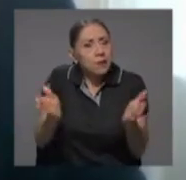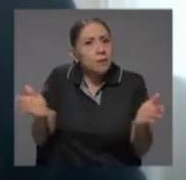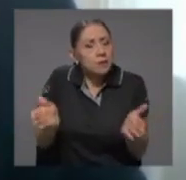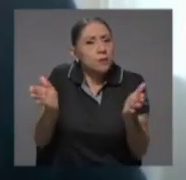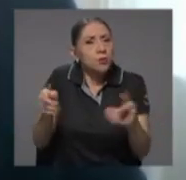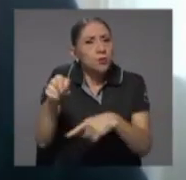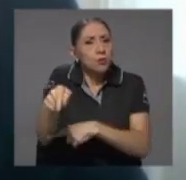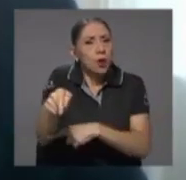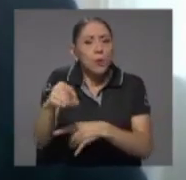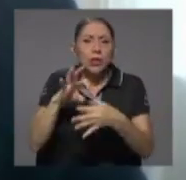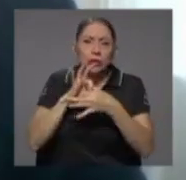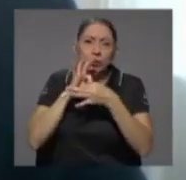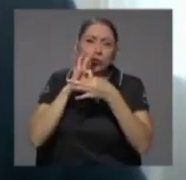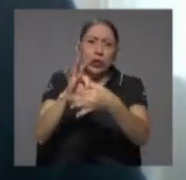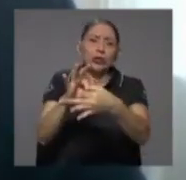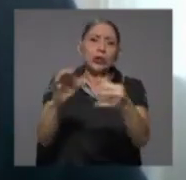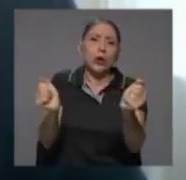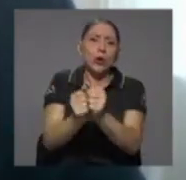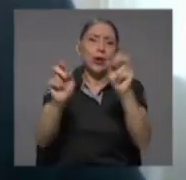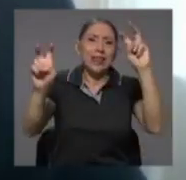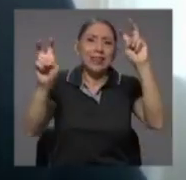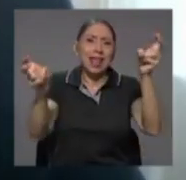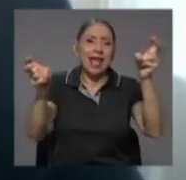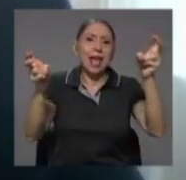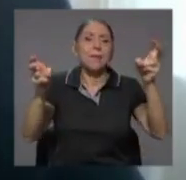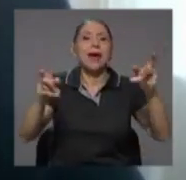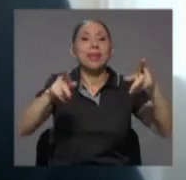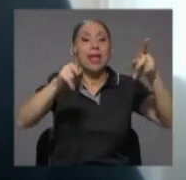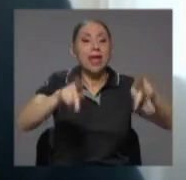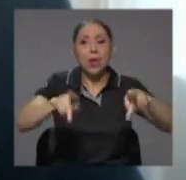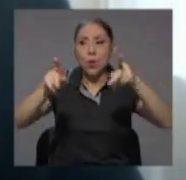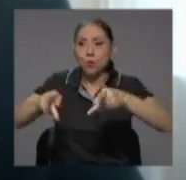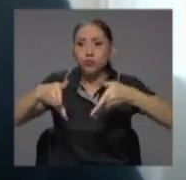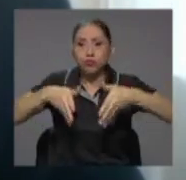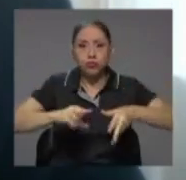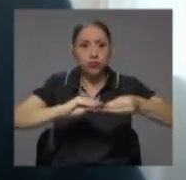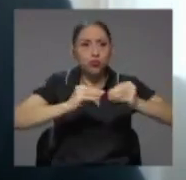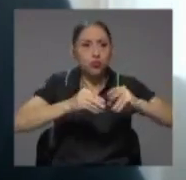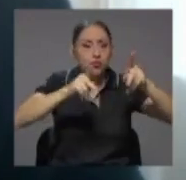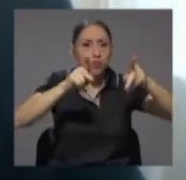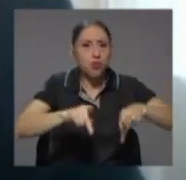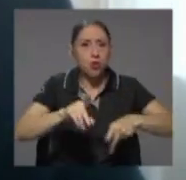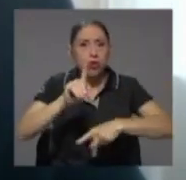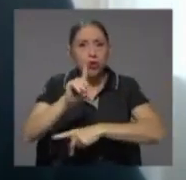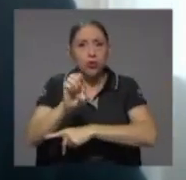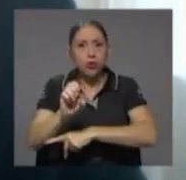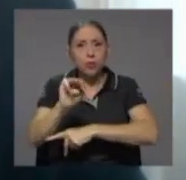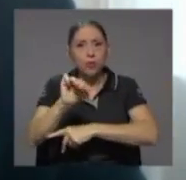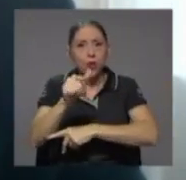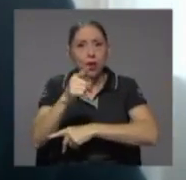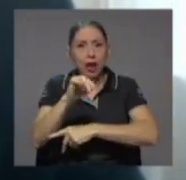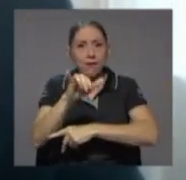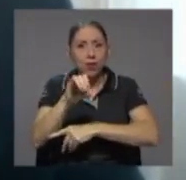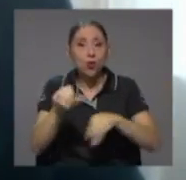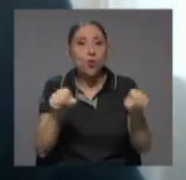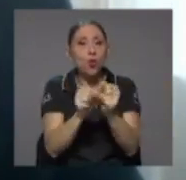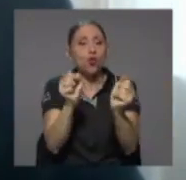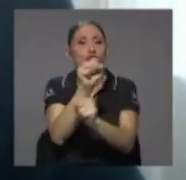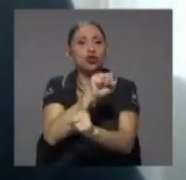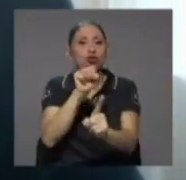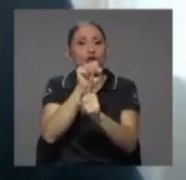íntimamente relacionado con el tema demográfico y con la situación laboral de nuestro país al igual que